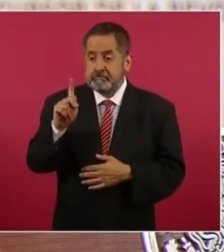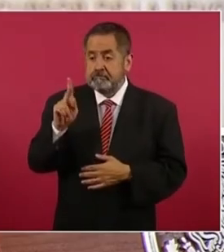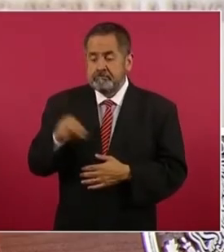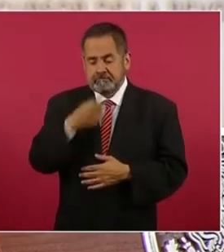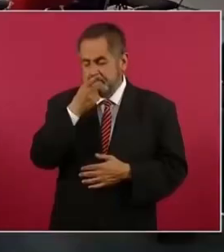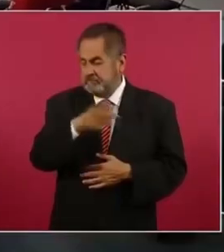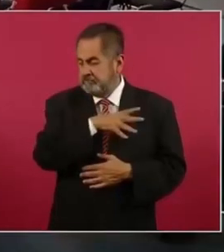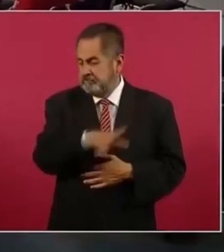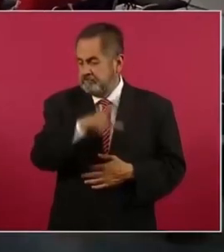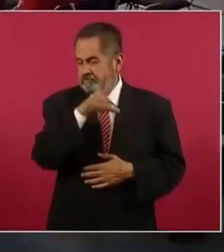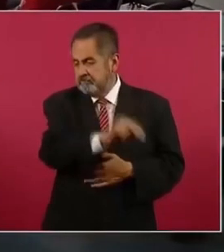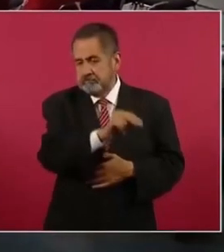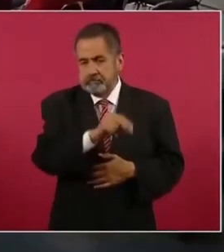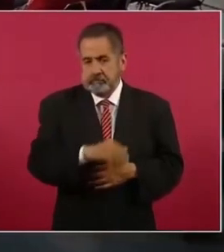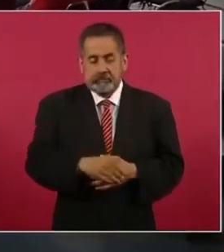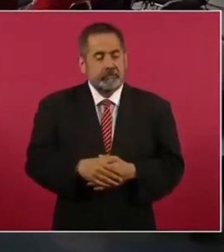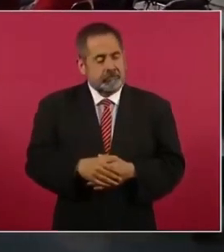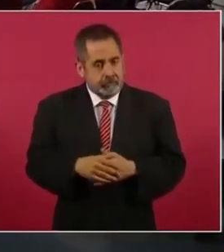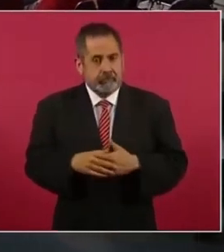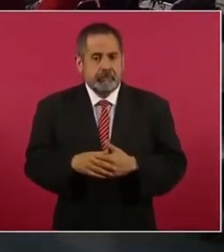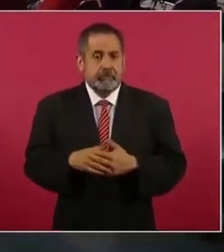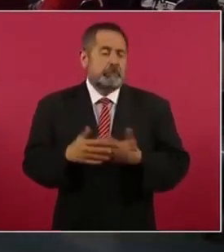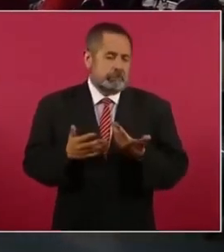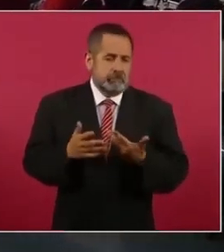luego avanza